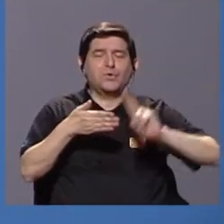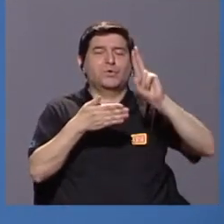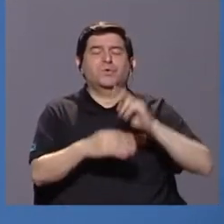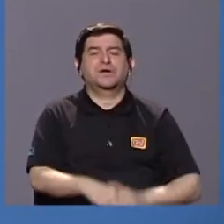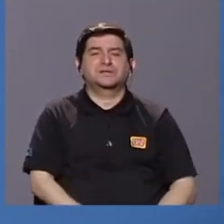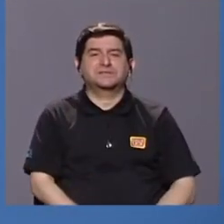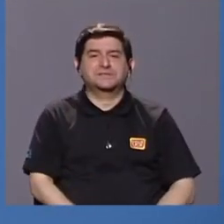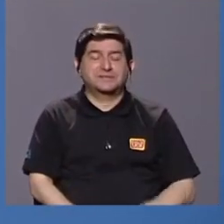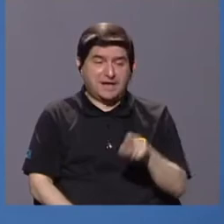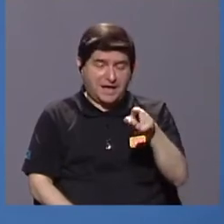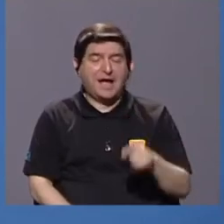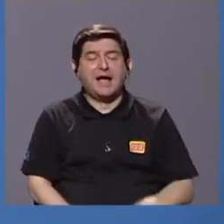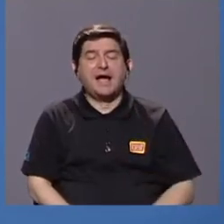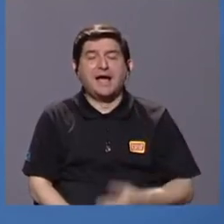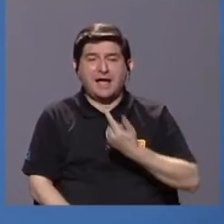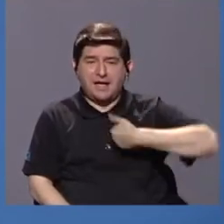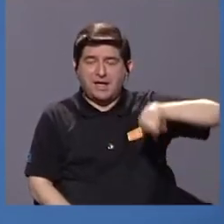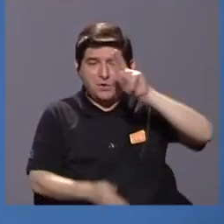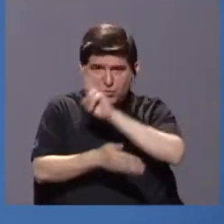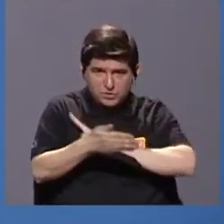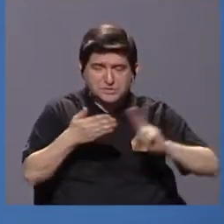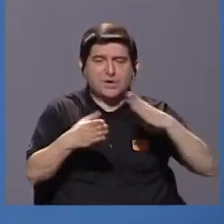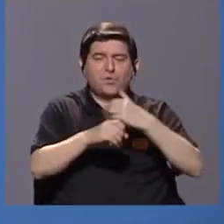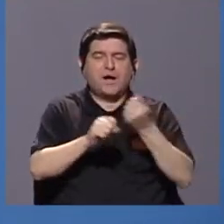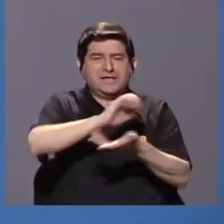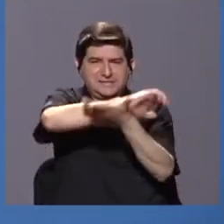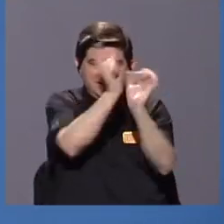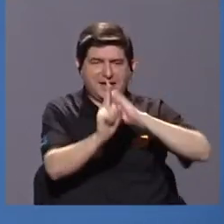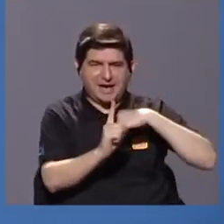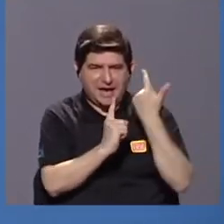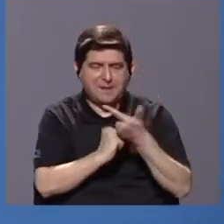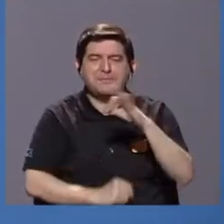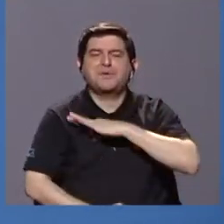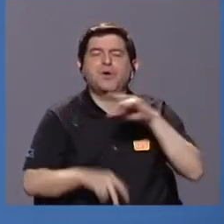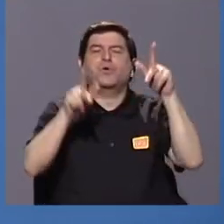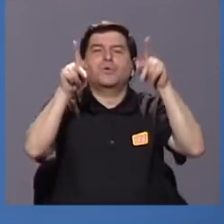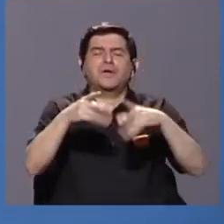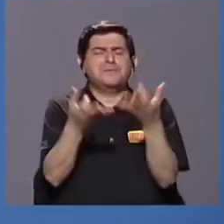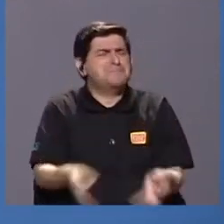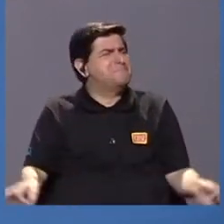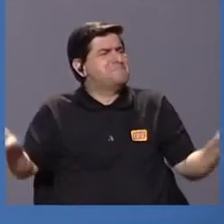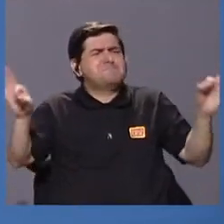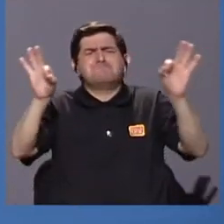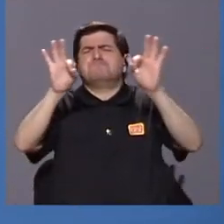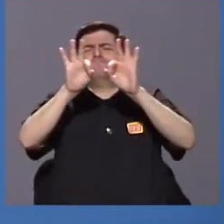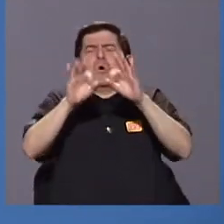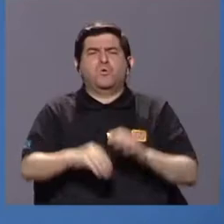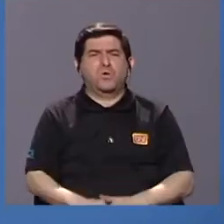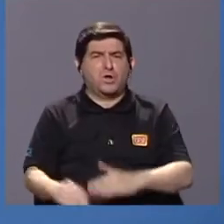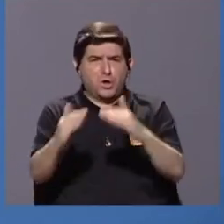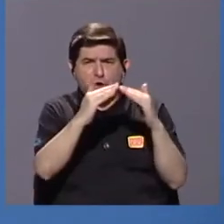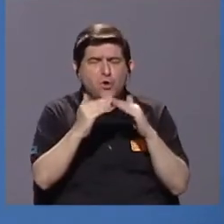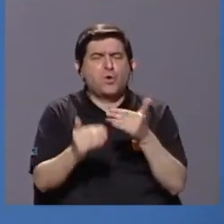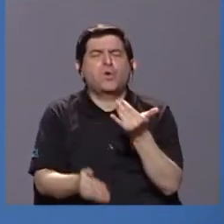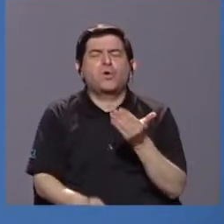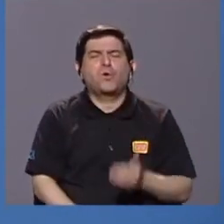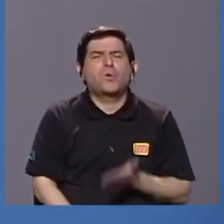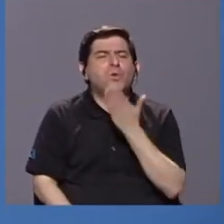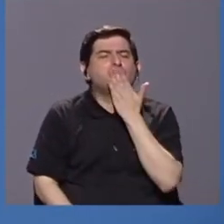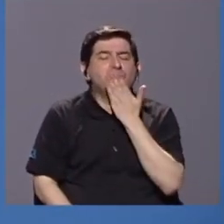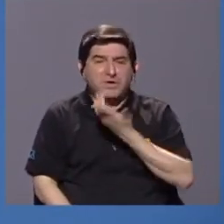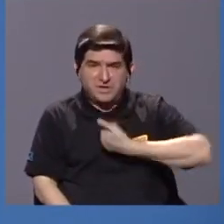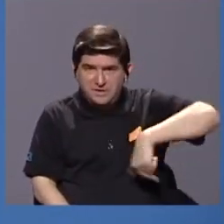universidad provoca cambio social y genera bienestar para la gente. Y eso es algo importantísimo. Comunidades indígenas, si no fuéramos